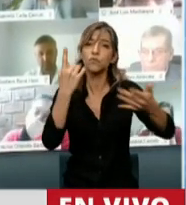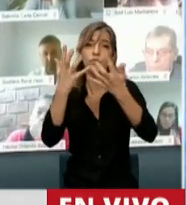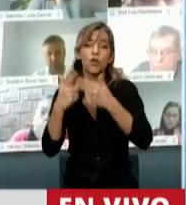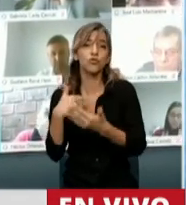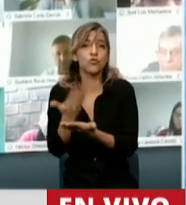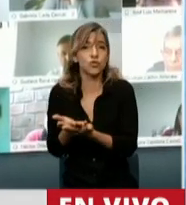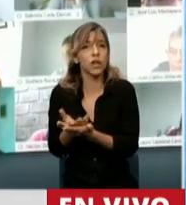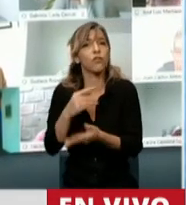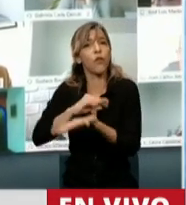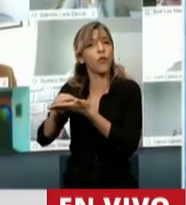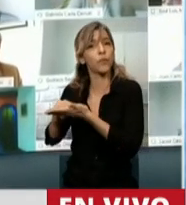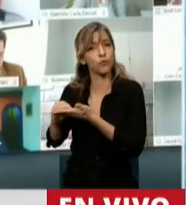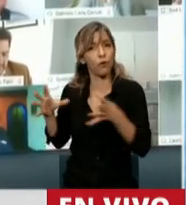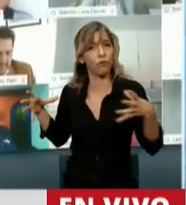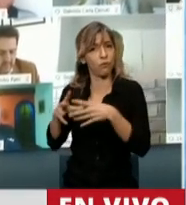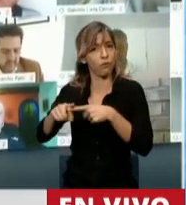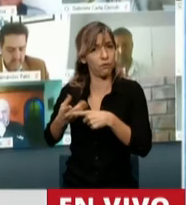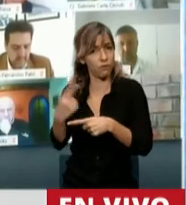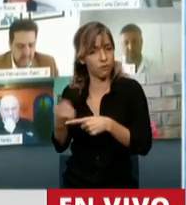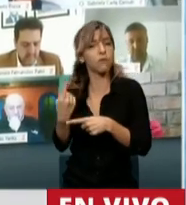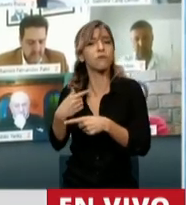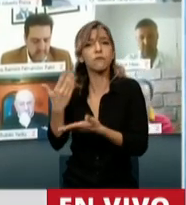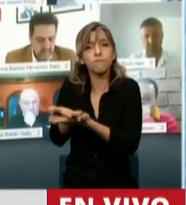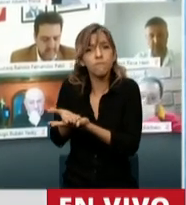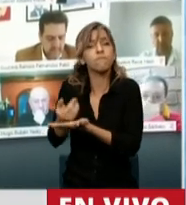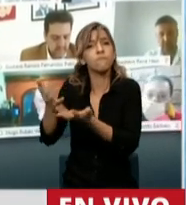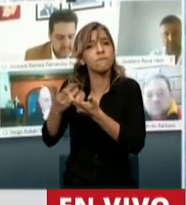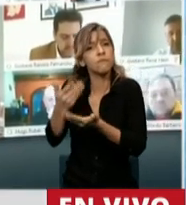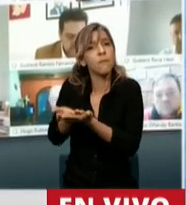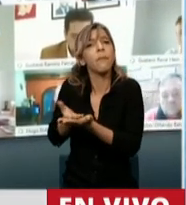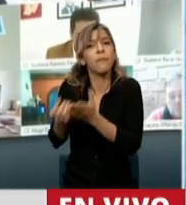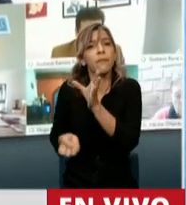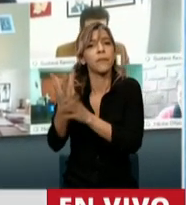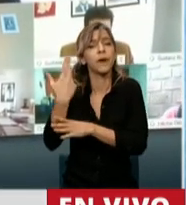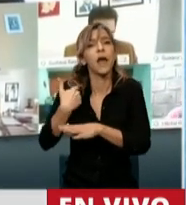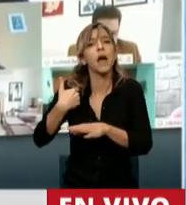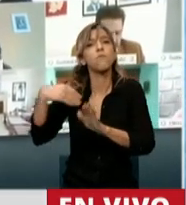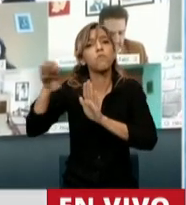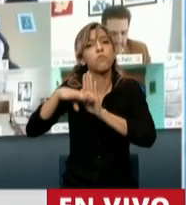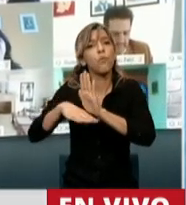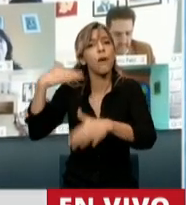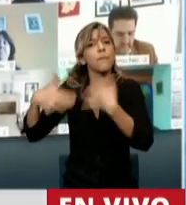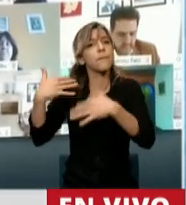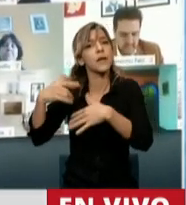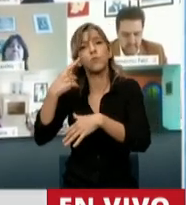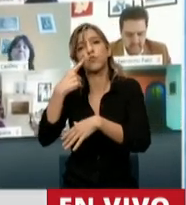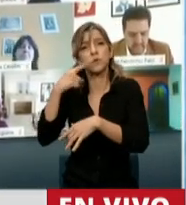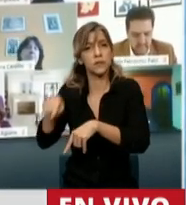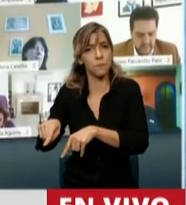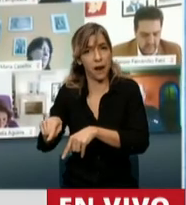diputados de nuestro bloque, en donde genera la posibilidad de crear un programa de emergencia municipal para cubrir